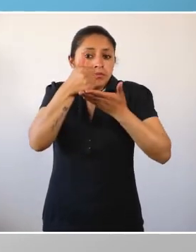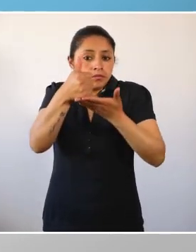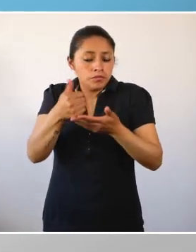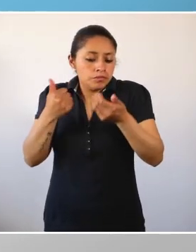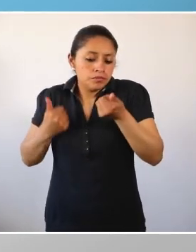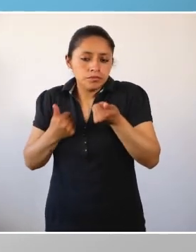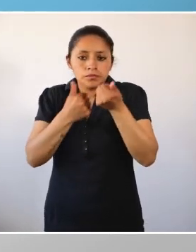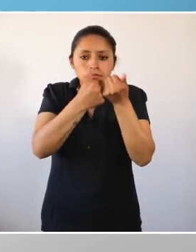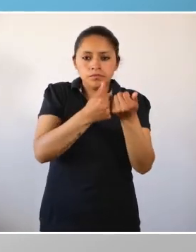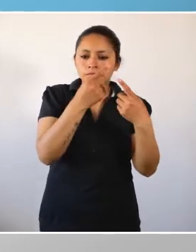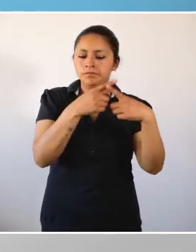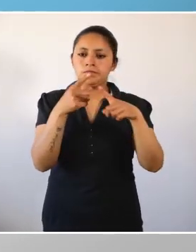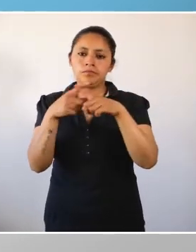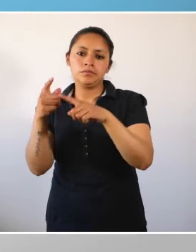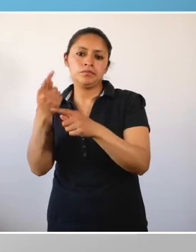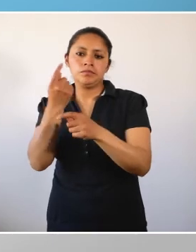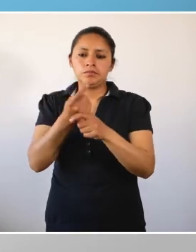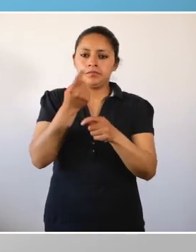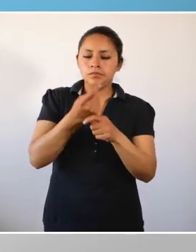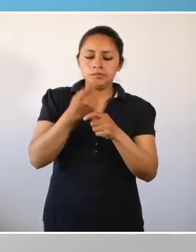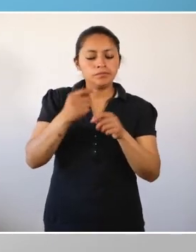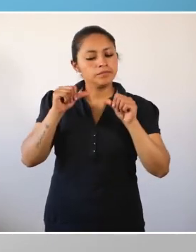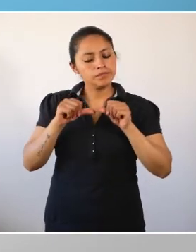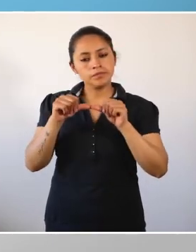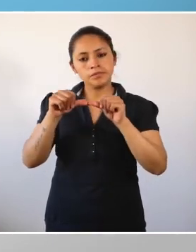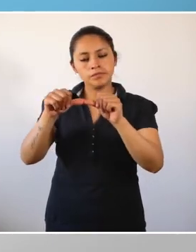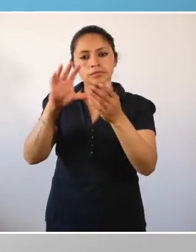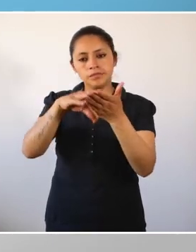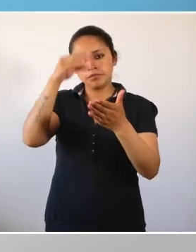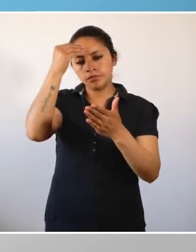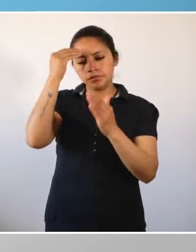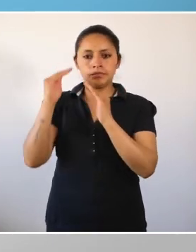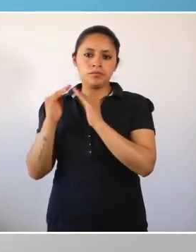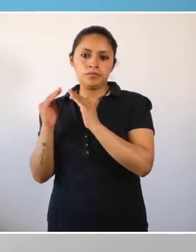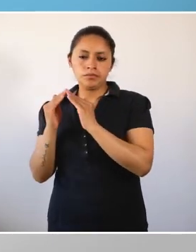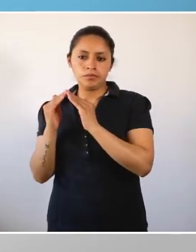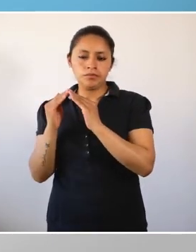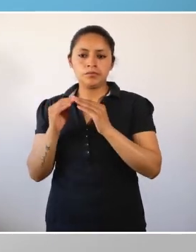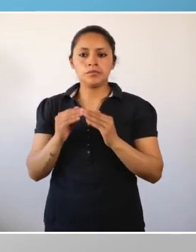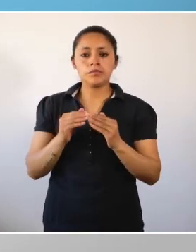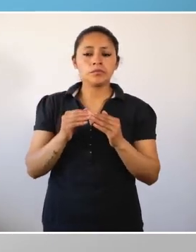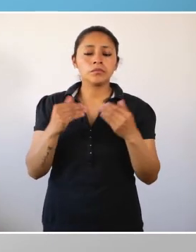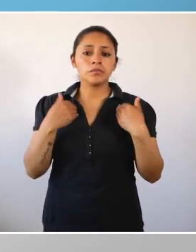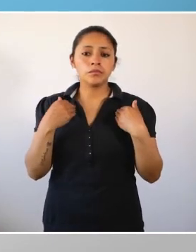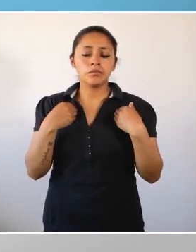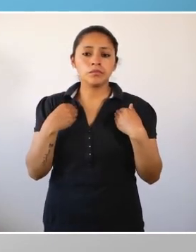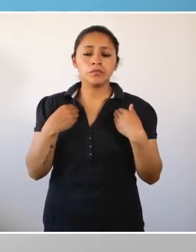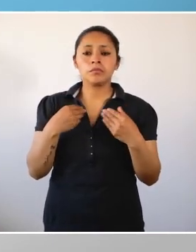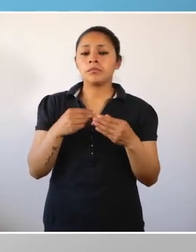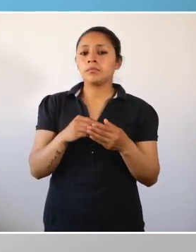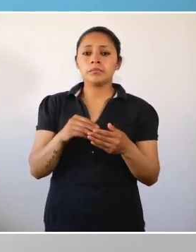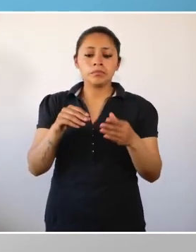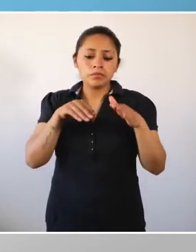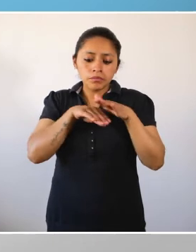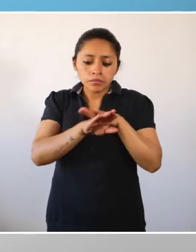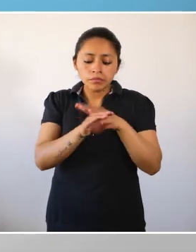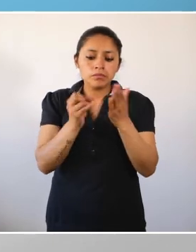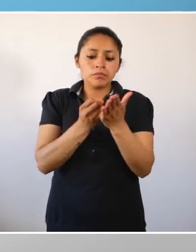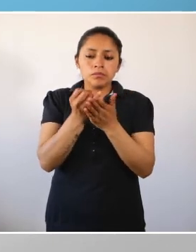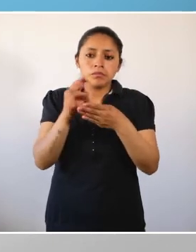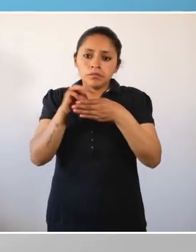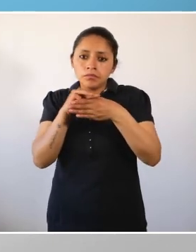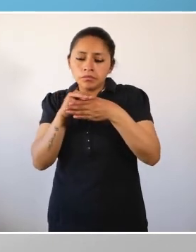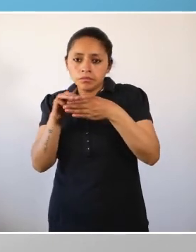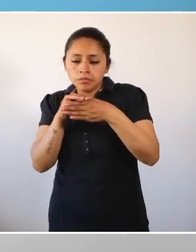Educa Bolivia también es un lugar que ofrece apoyo a todo tipo de tareas para poder continuar el aprendizaje desde casa. En la